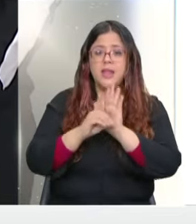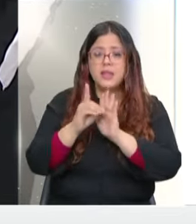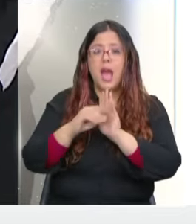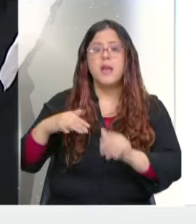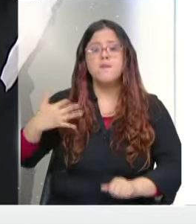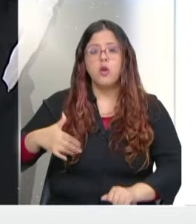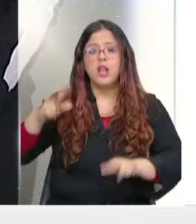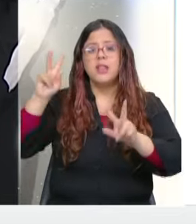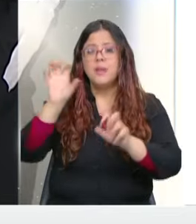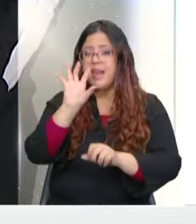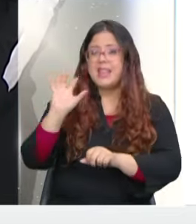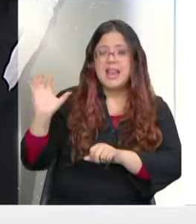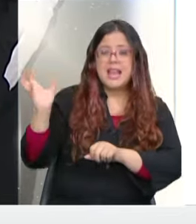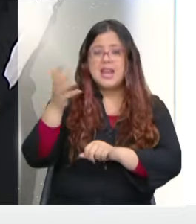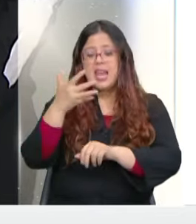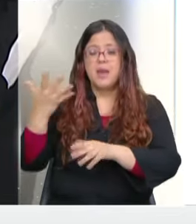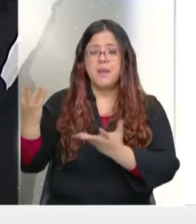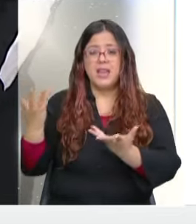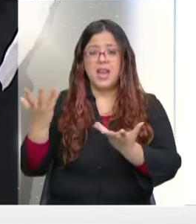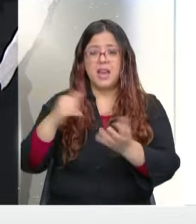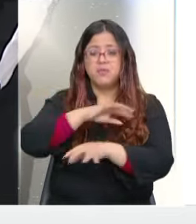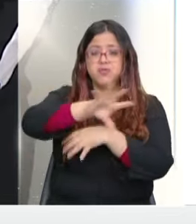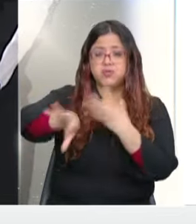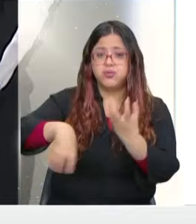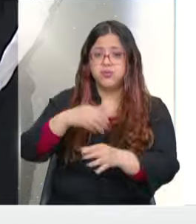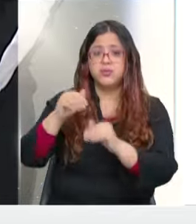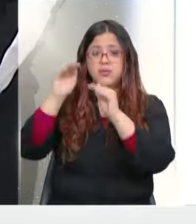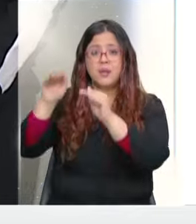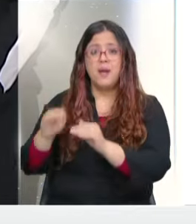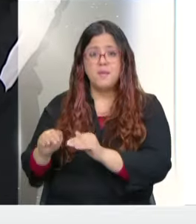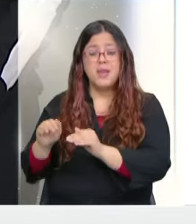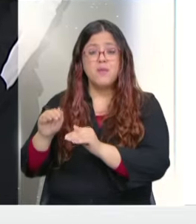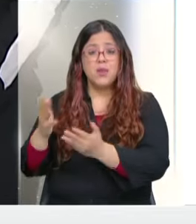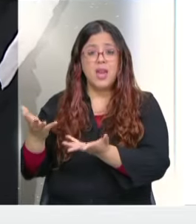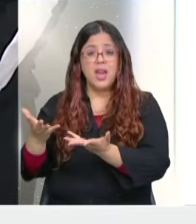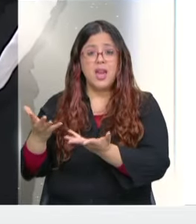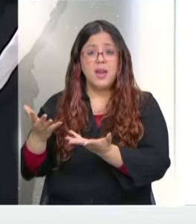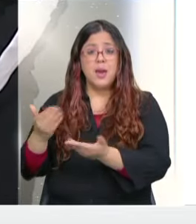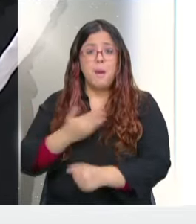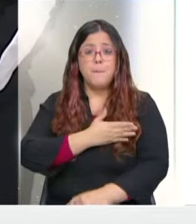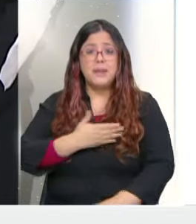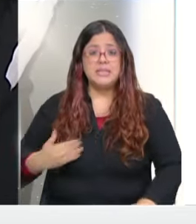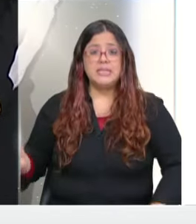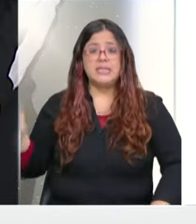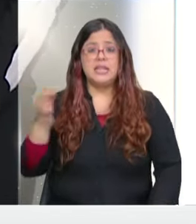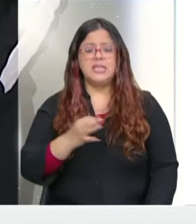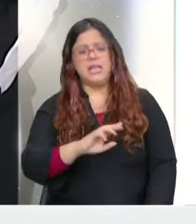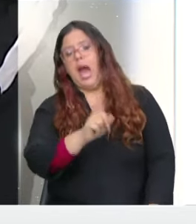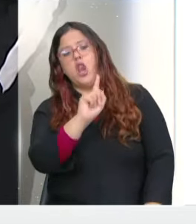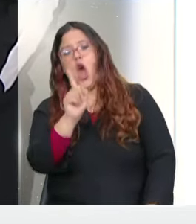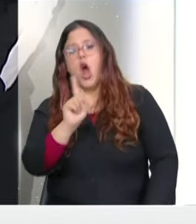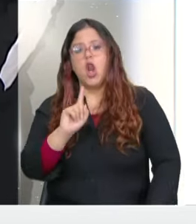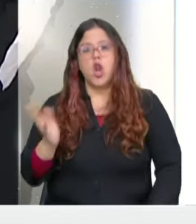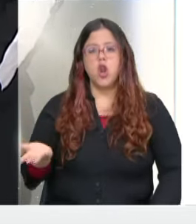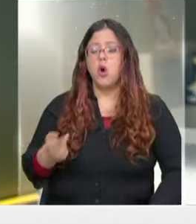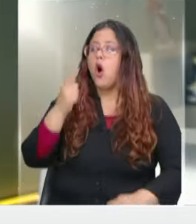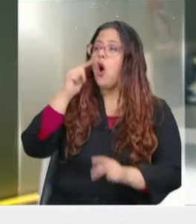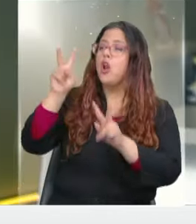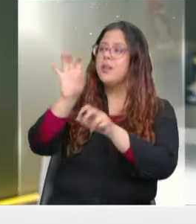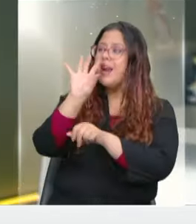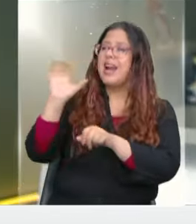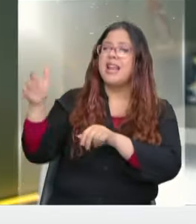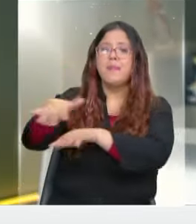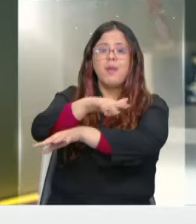relevancia del calentamiento global, hemos tenido también presidentes en el mismo país golpeados por este cambio climático que reniegan de él. Cambio climático